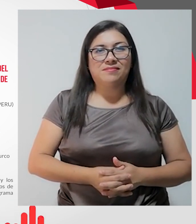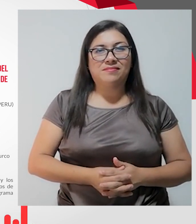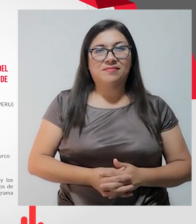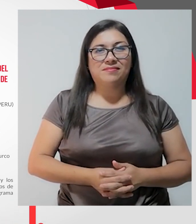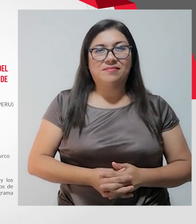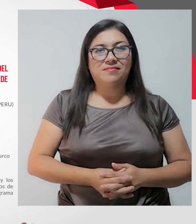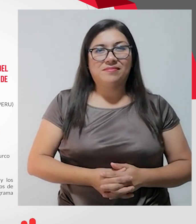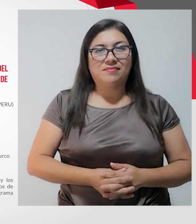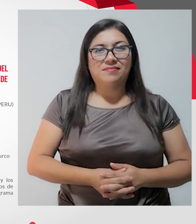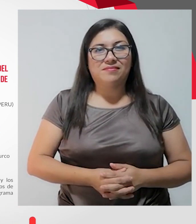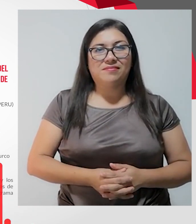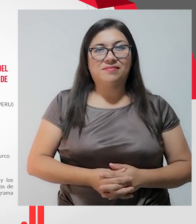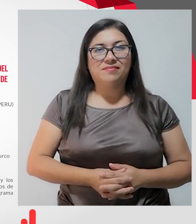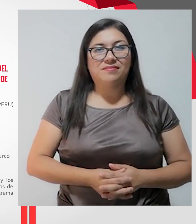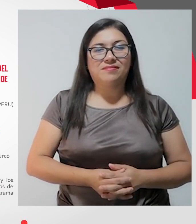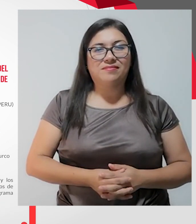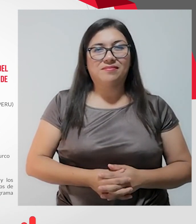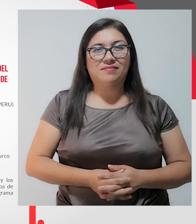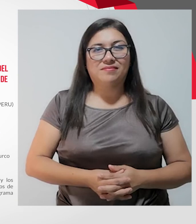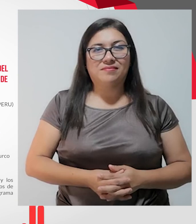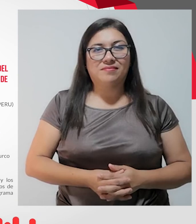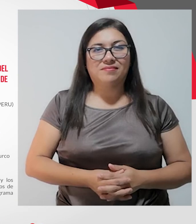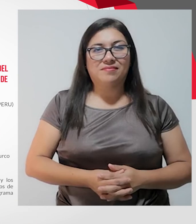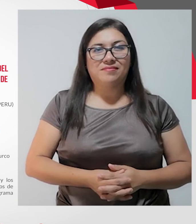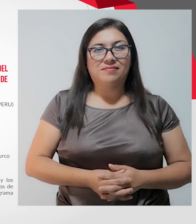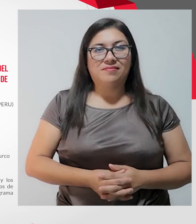espacio promueve los discapacidad.